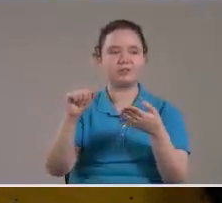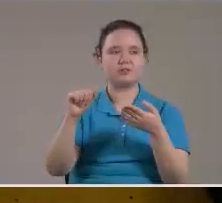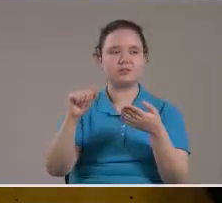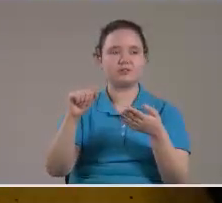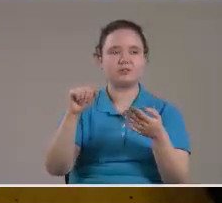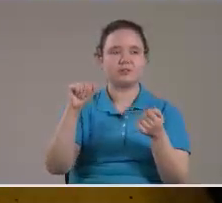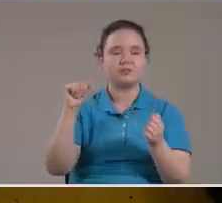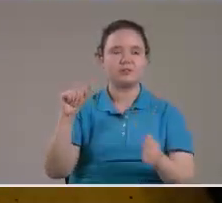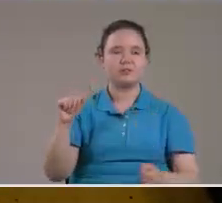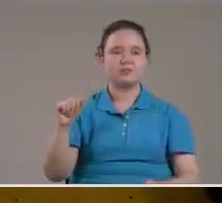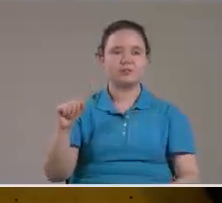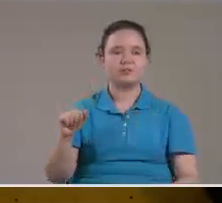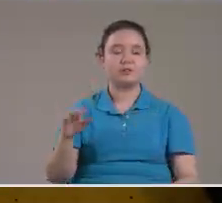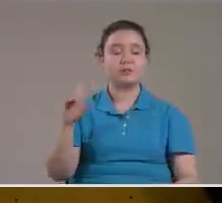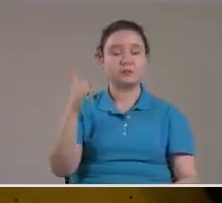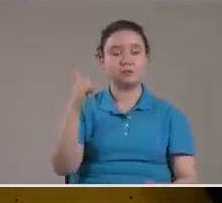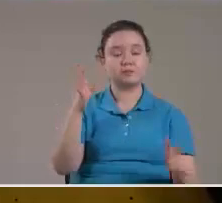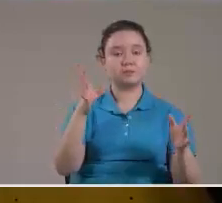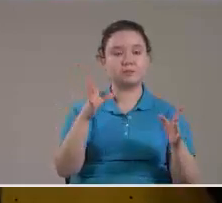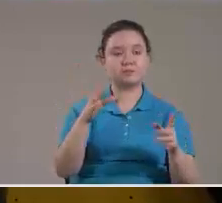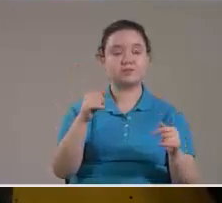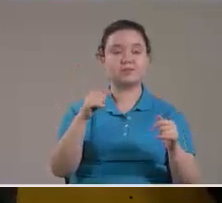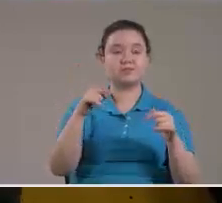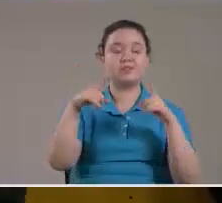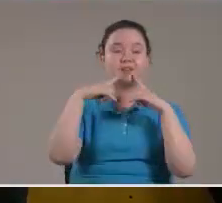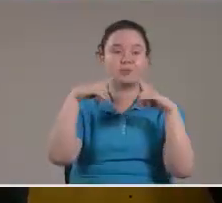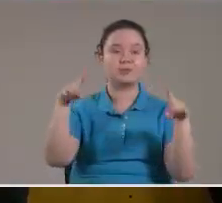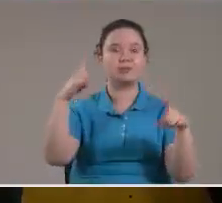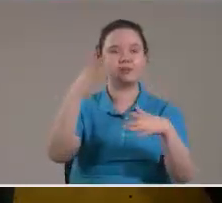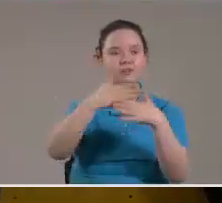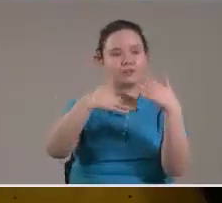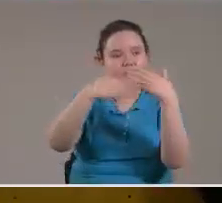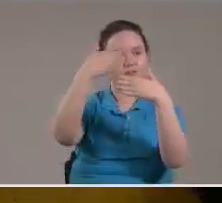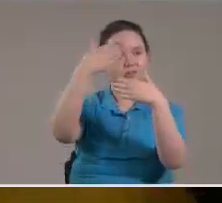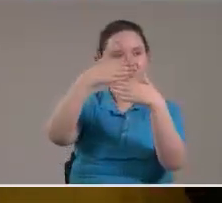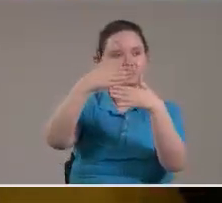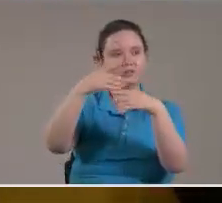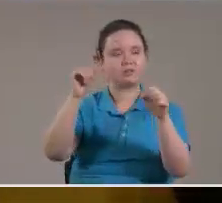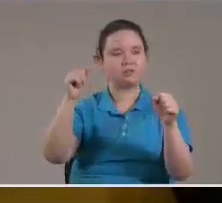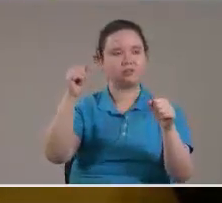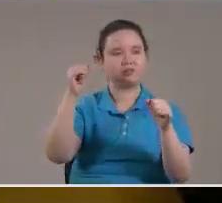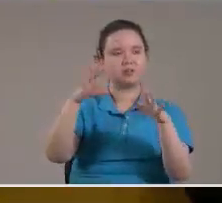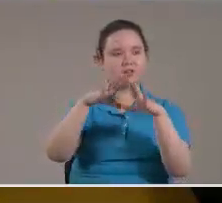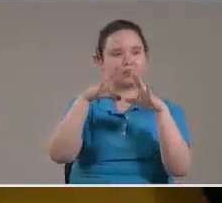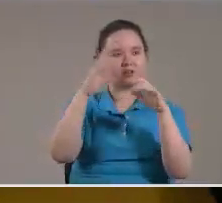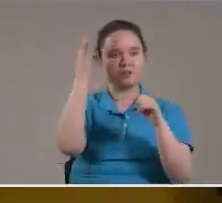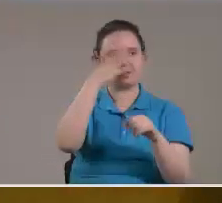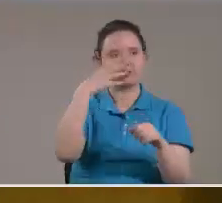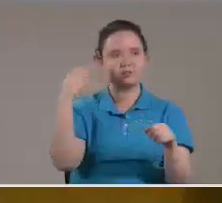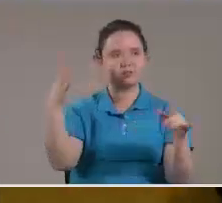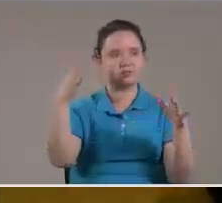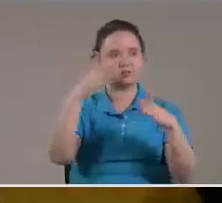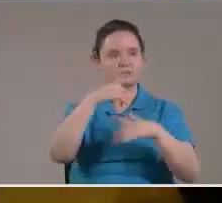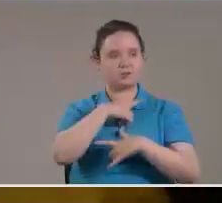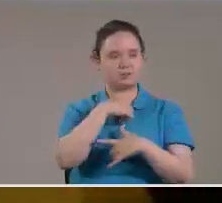Las primeras Estrofas Dice Irán por las calles Irán sobre muros Grandiosas Ok